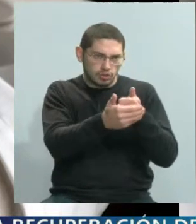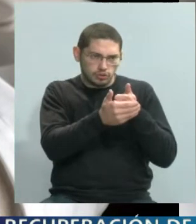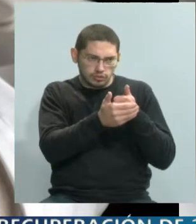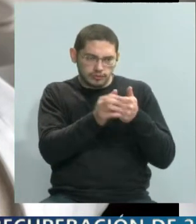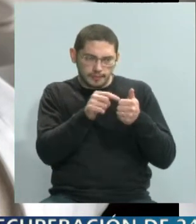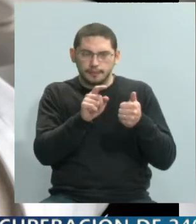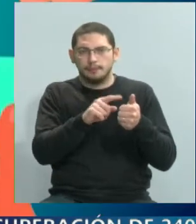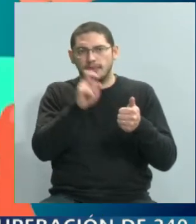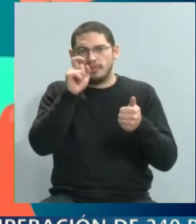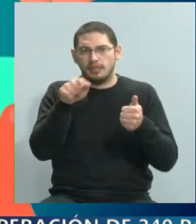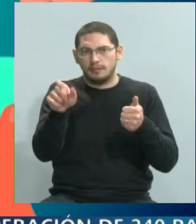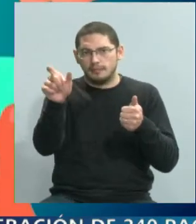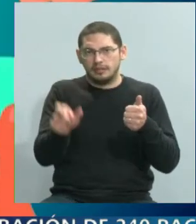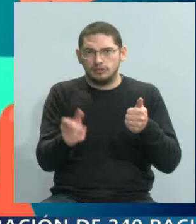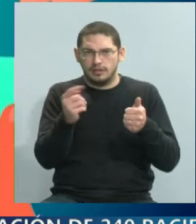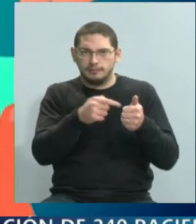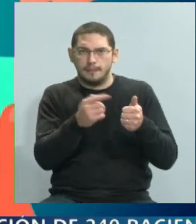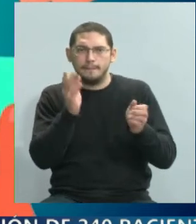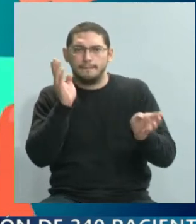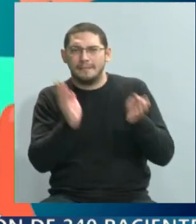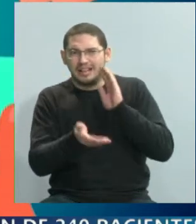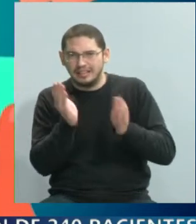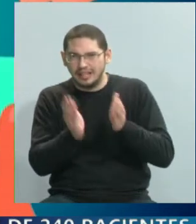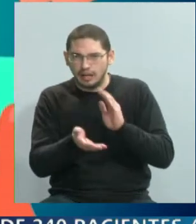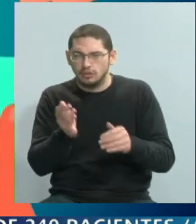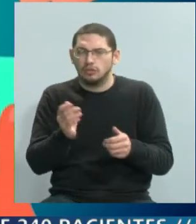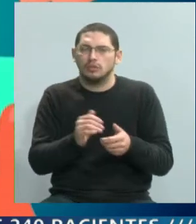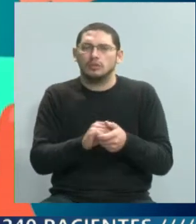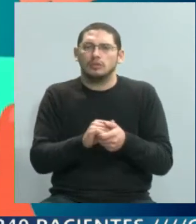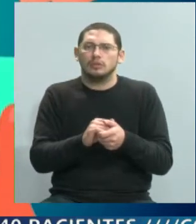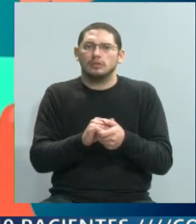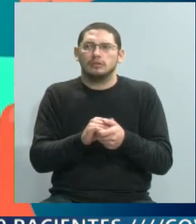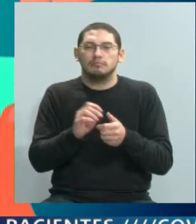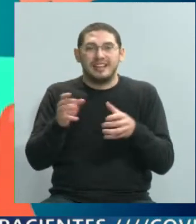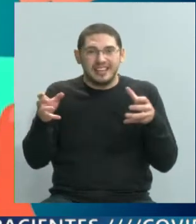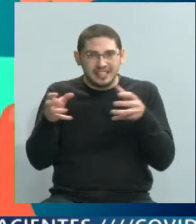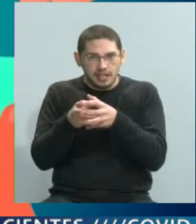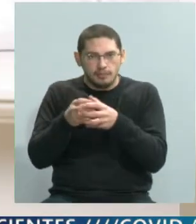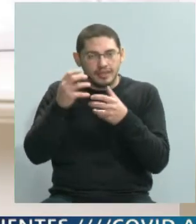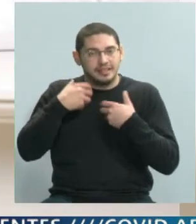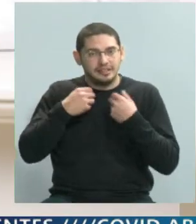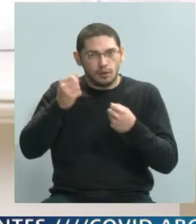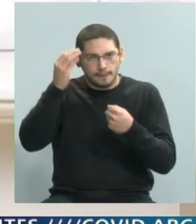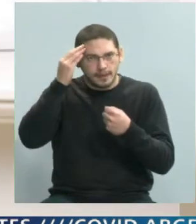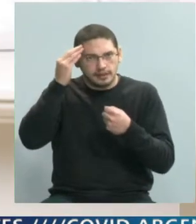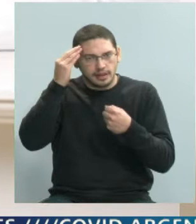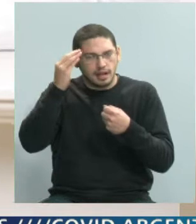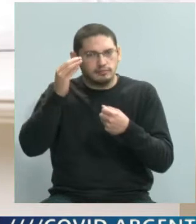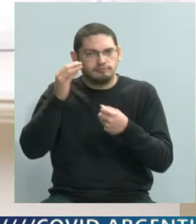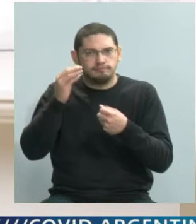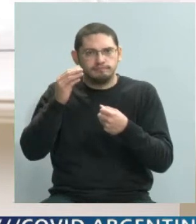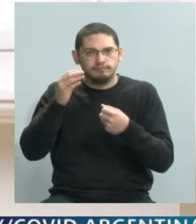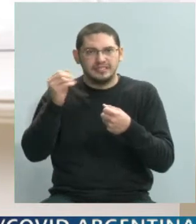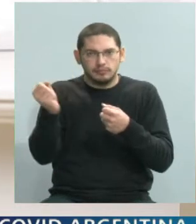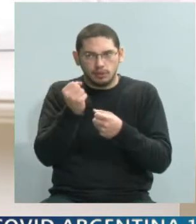perpetradora. Hay muy pocos países que tienen un equipo de salud mental que se va a ocupar de trabajar con